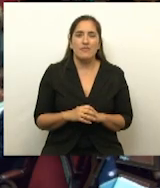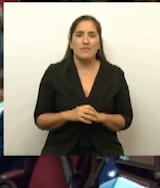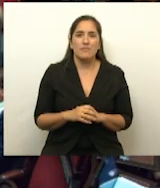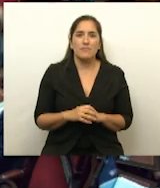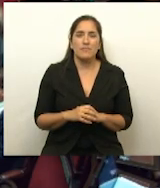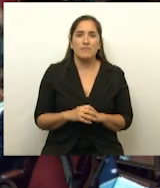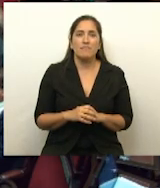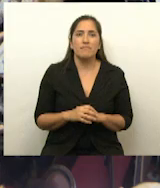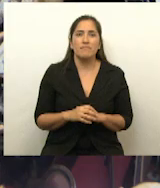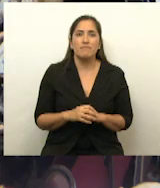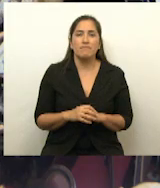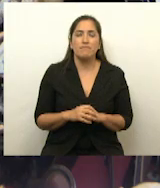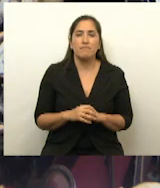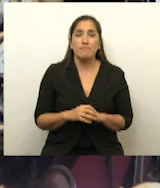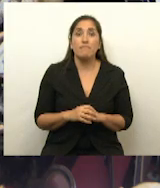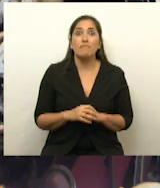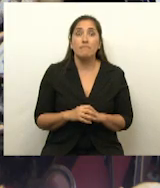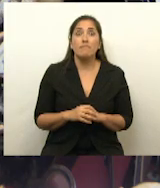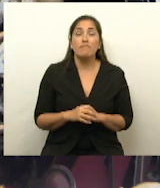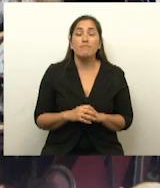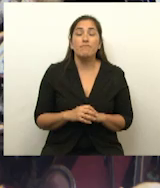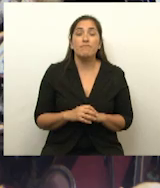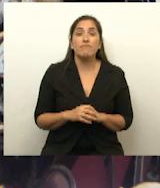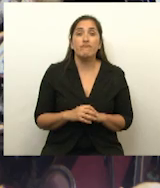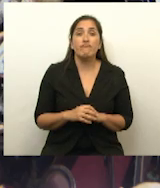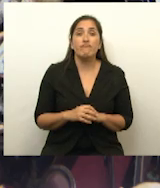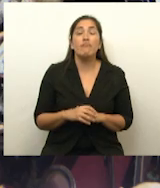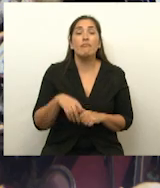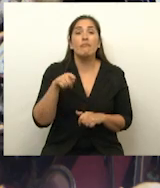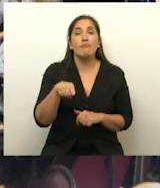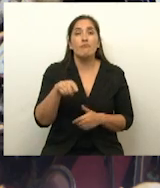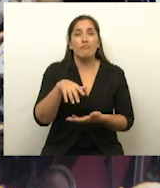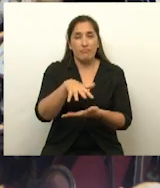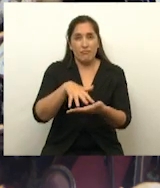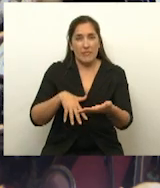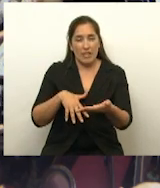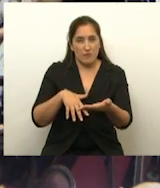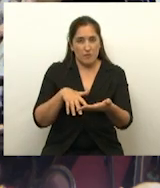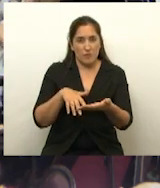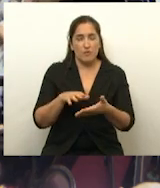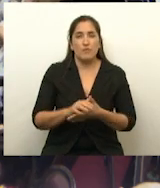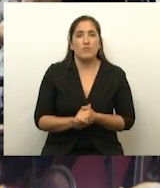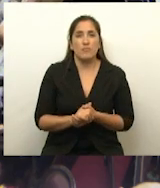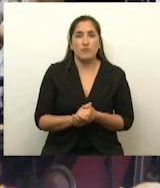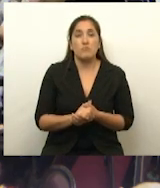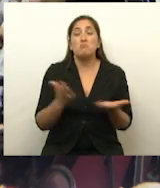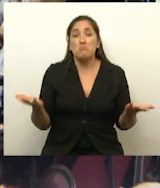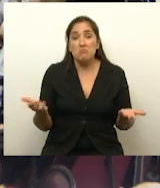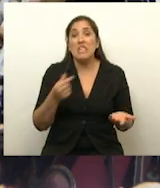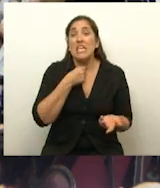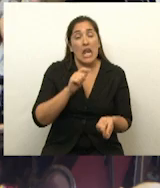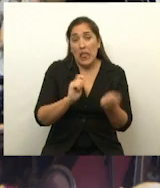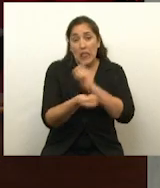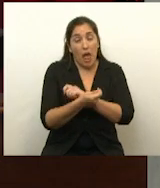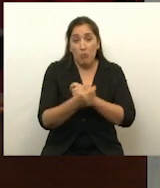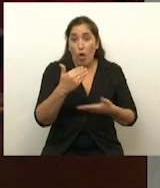Es el inmediato subsiguiente. Es el inmediato subsiguiente. Si quieren alteramos el orden,